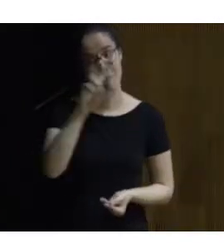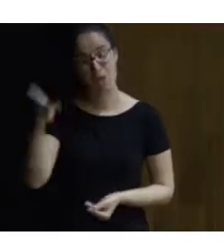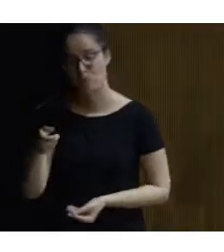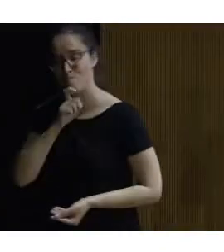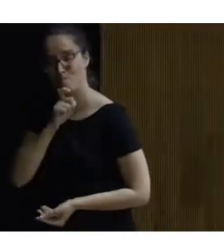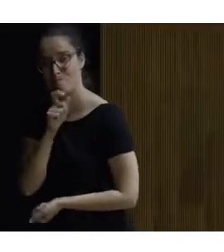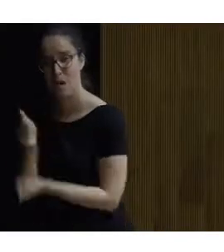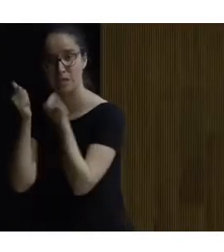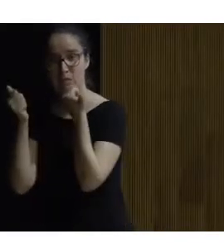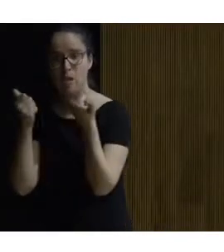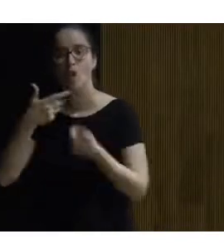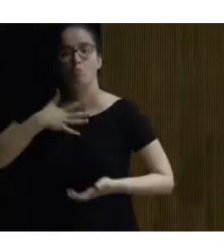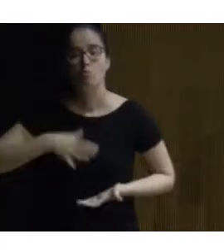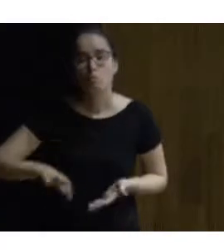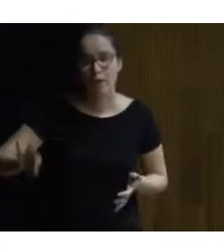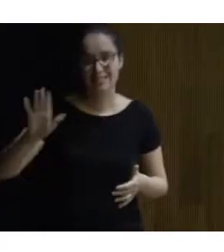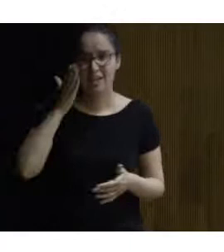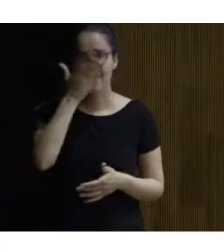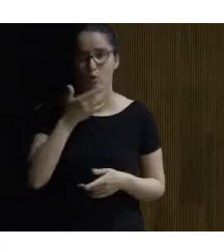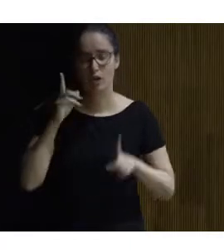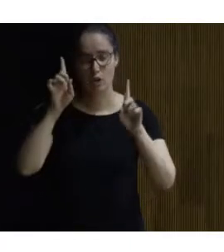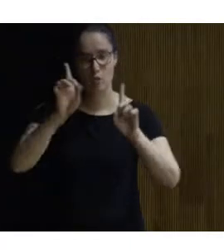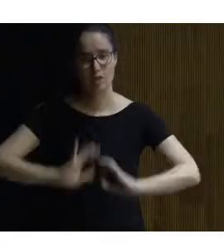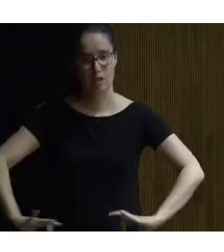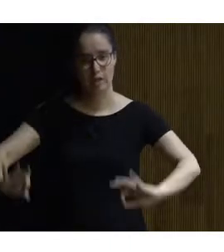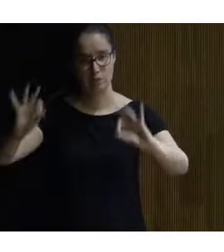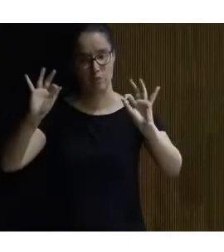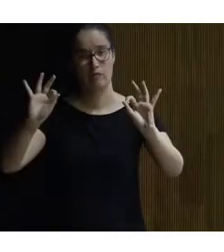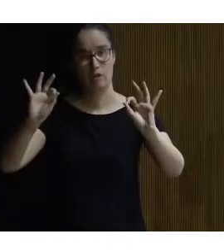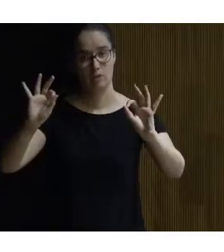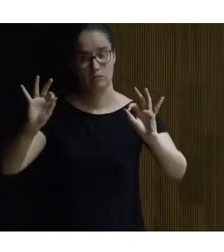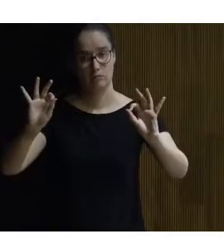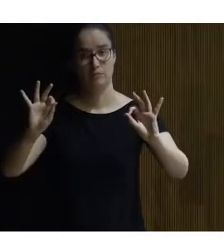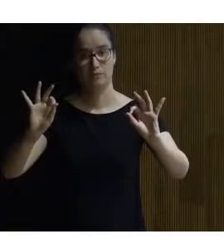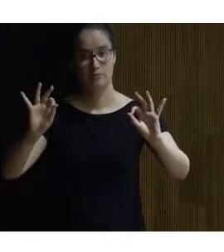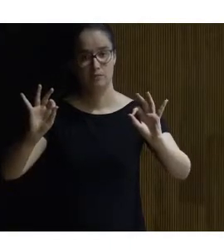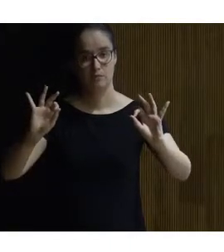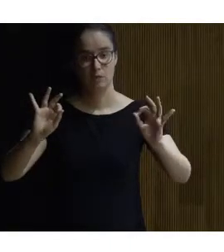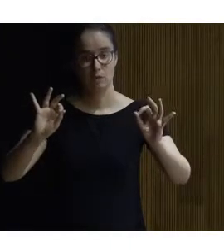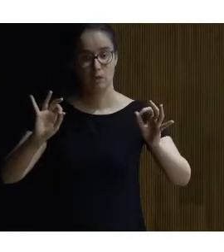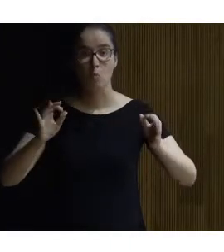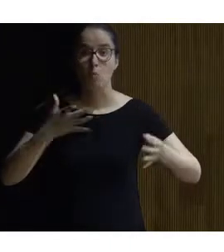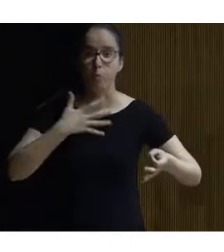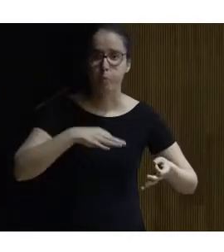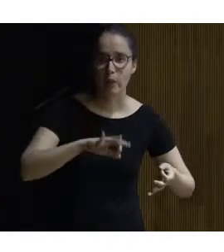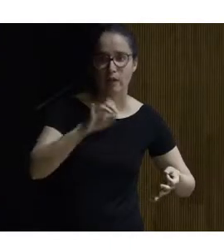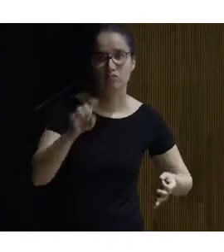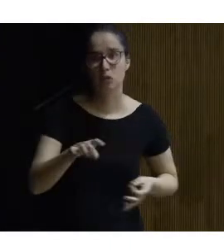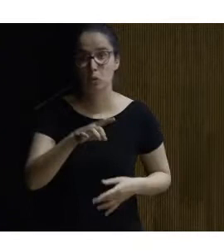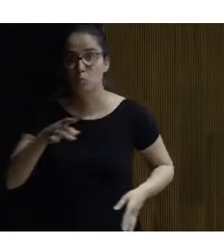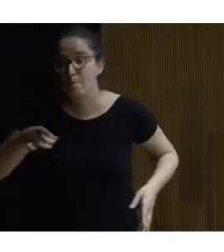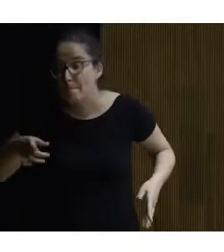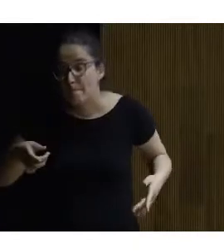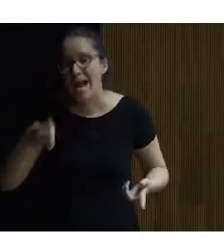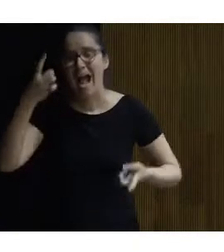otros puede ser que un un colegio de educación especial tenga o no tenga cabida entonces a